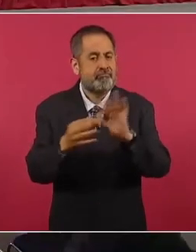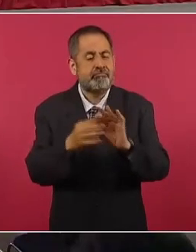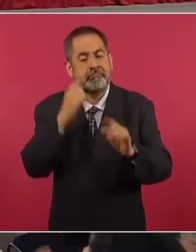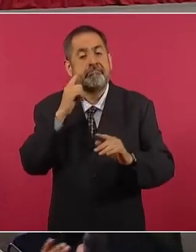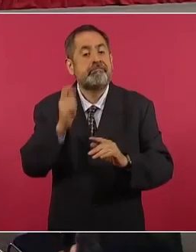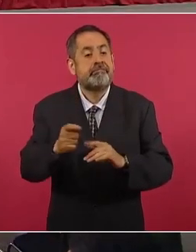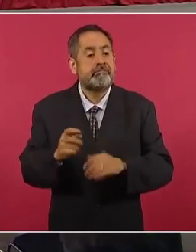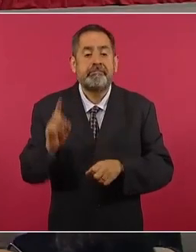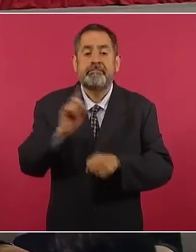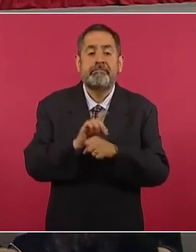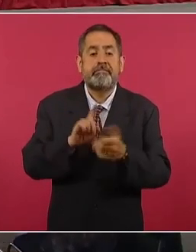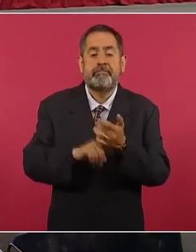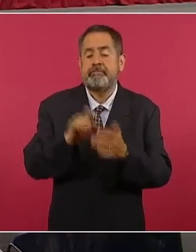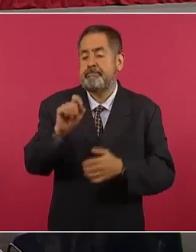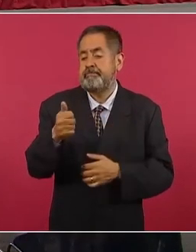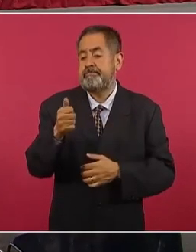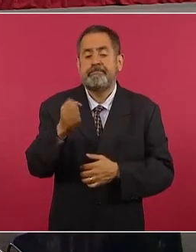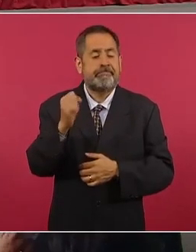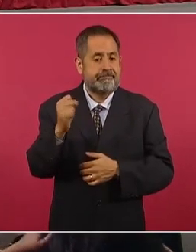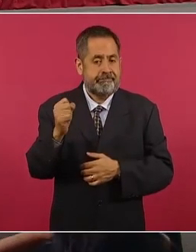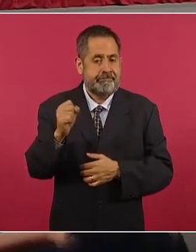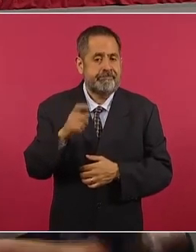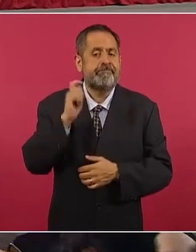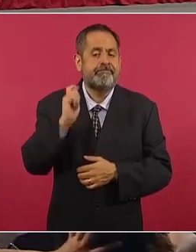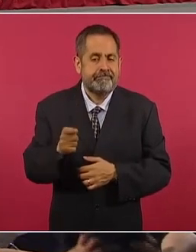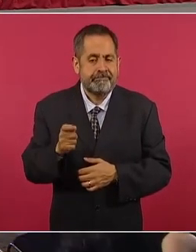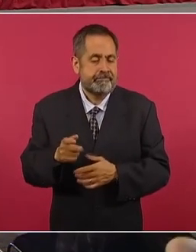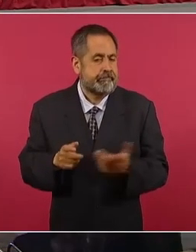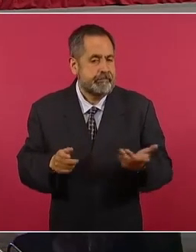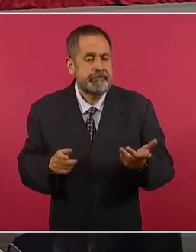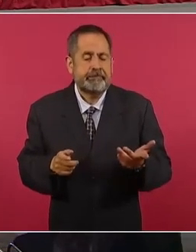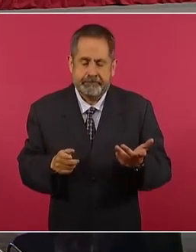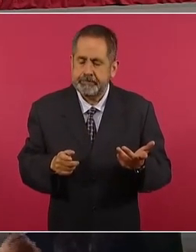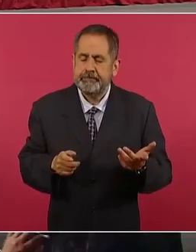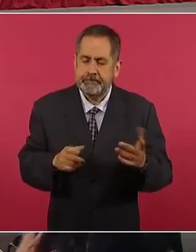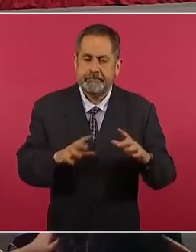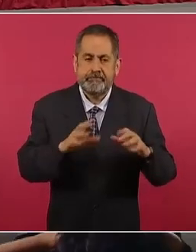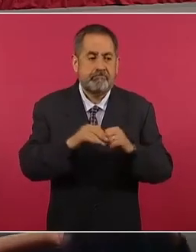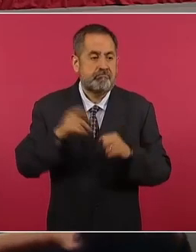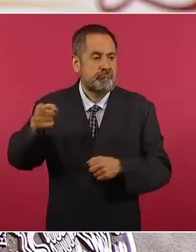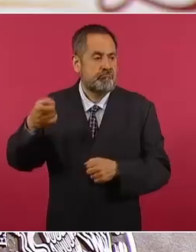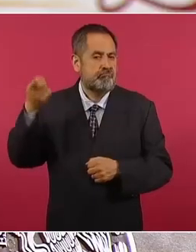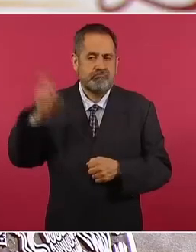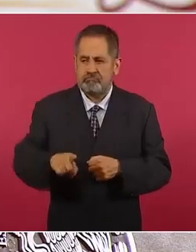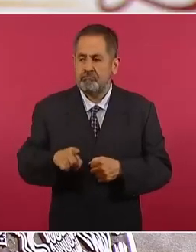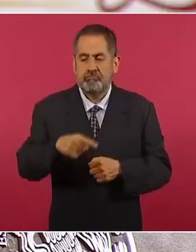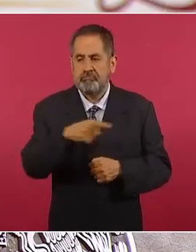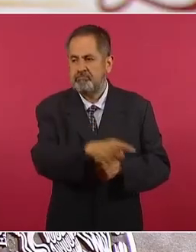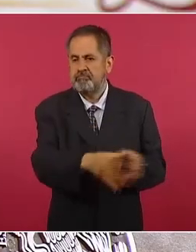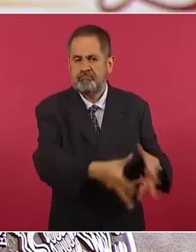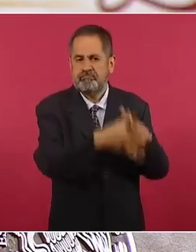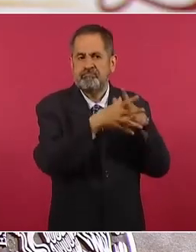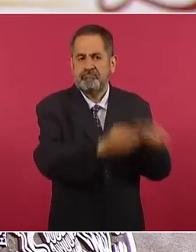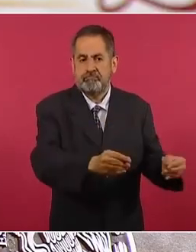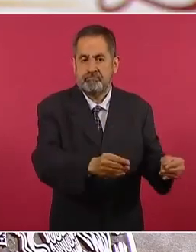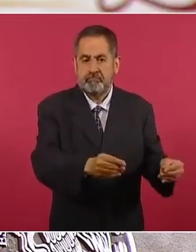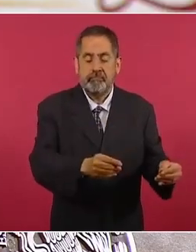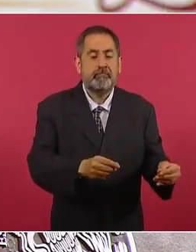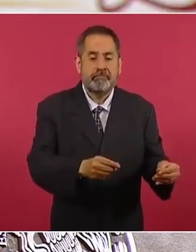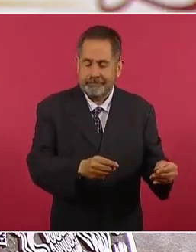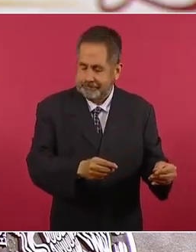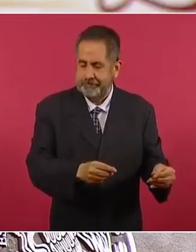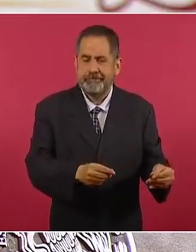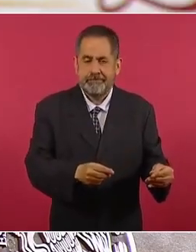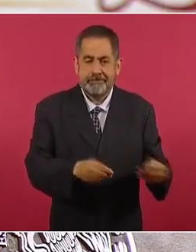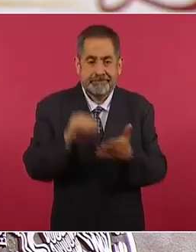del día 26 de septiembre, se dio prácticamente la orden de desaparecer a los muchachos. Están